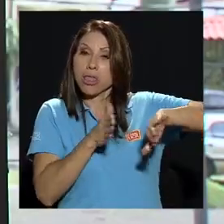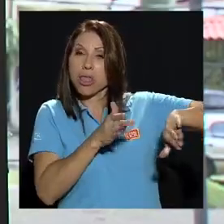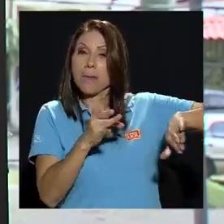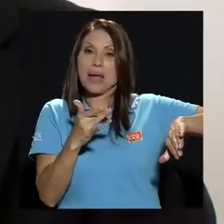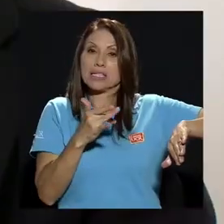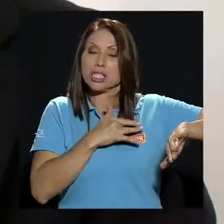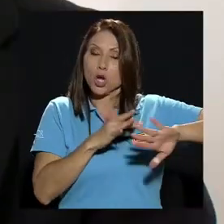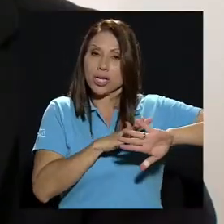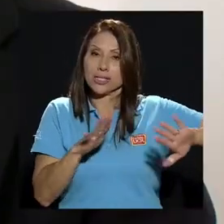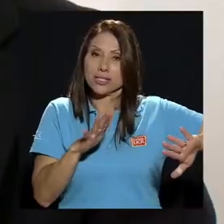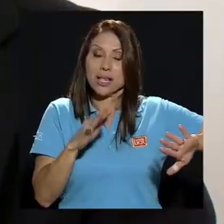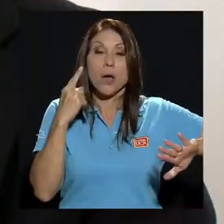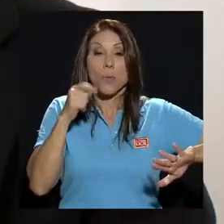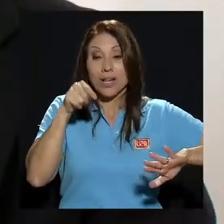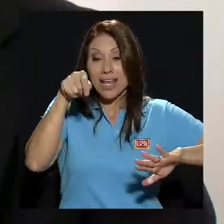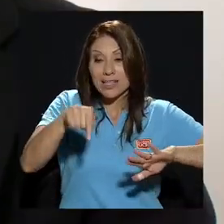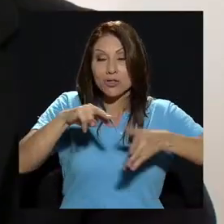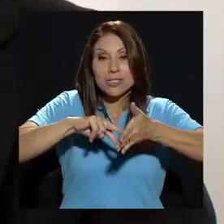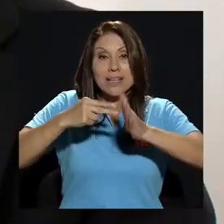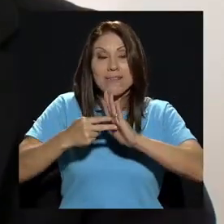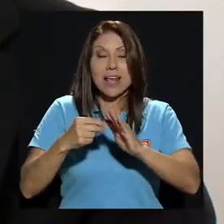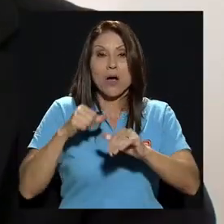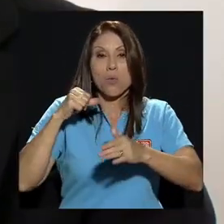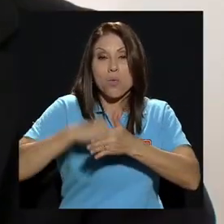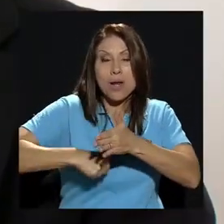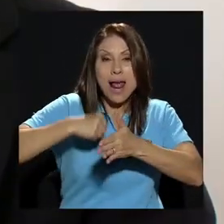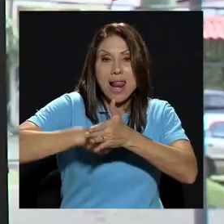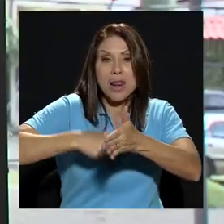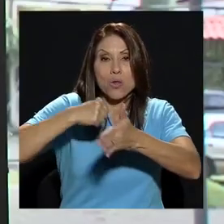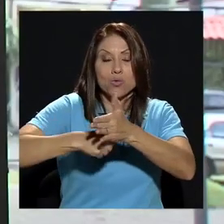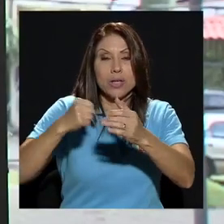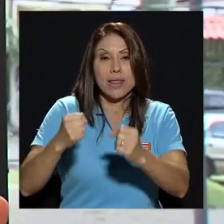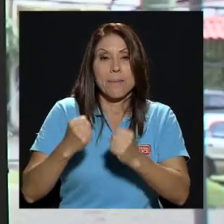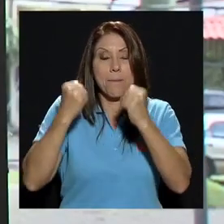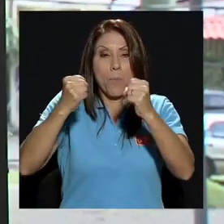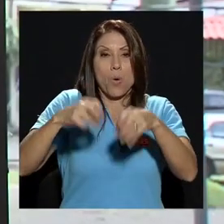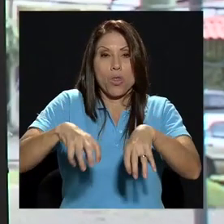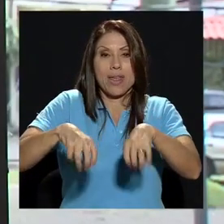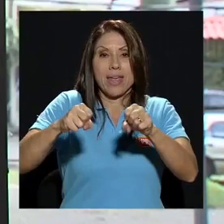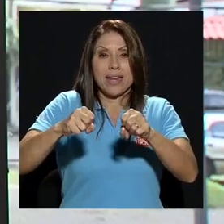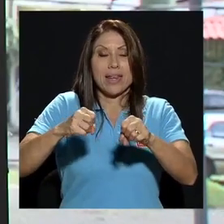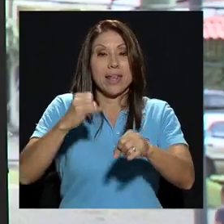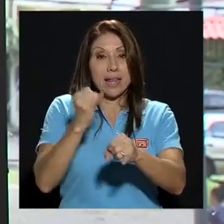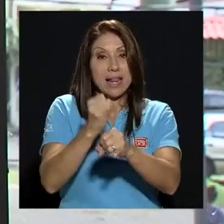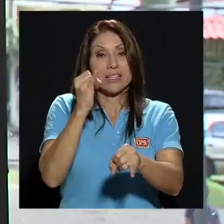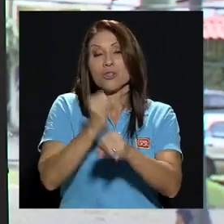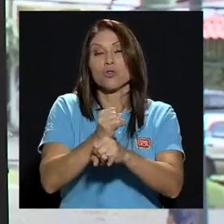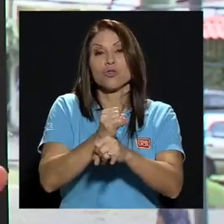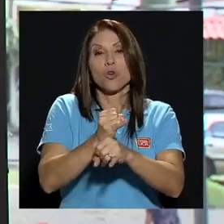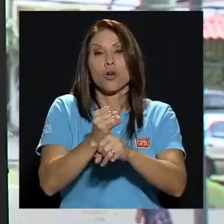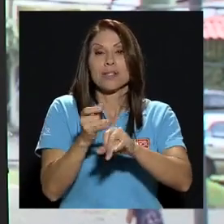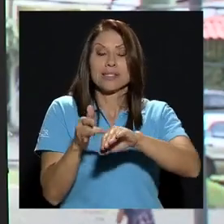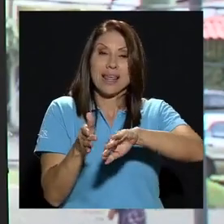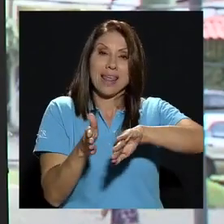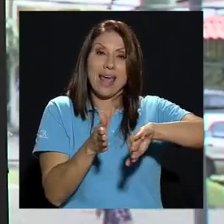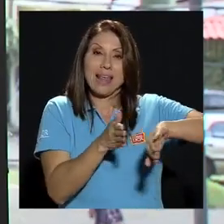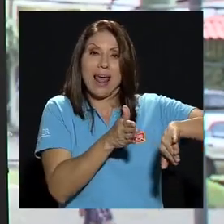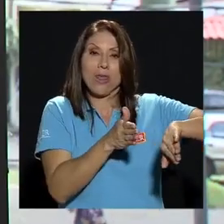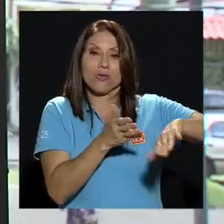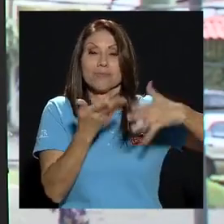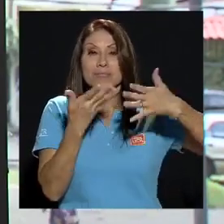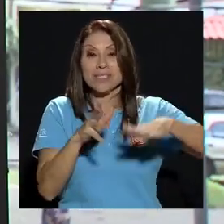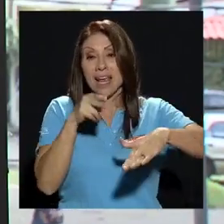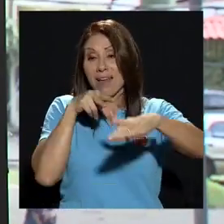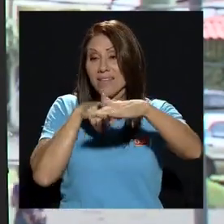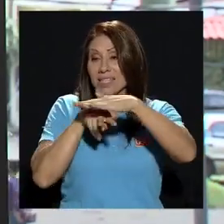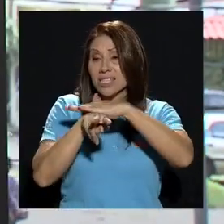y a partir de que se convierte en lucha de poder la institución pues entonces se deja de lado y ahí la visión ya se pierde